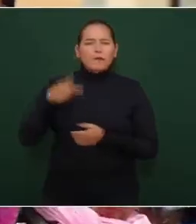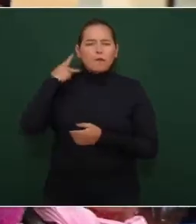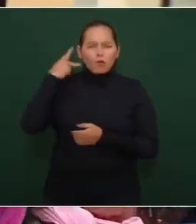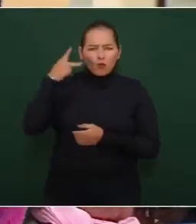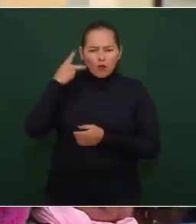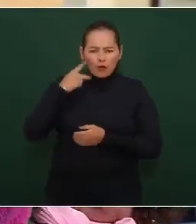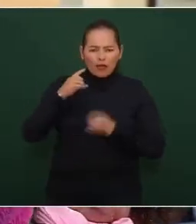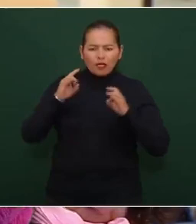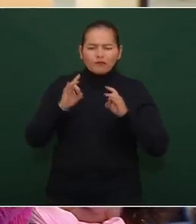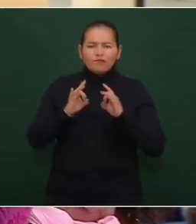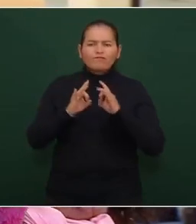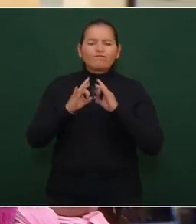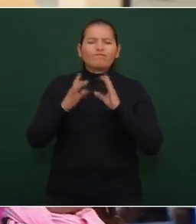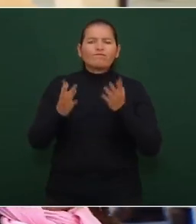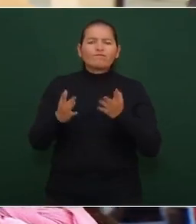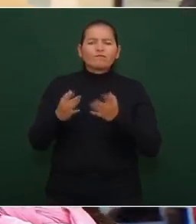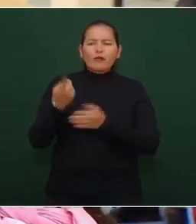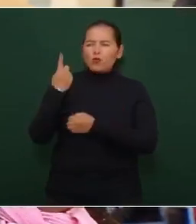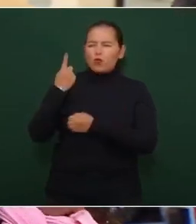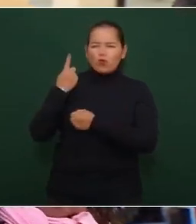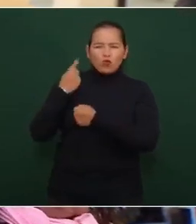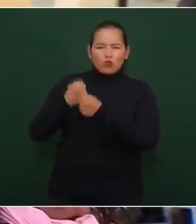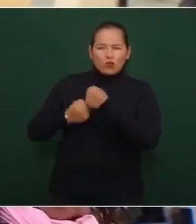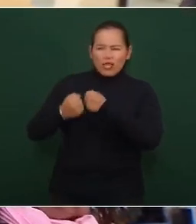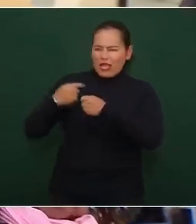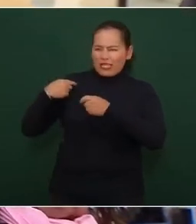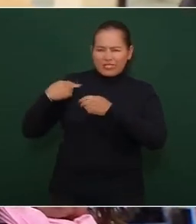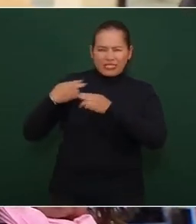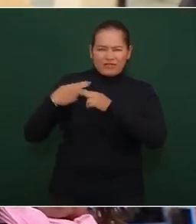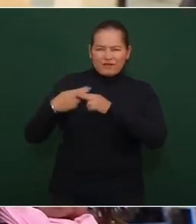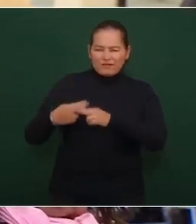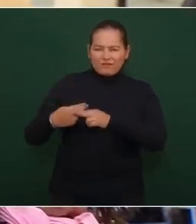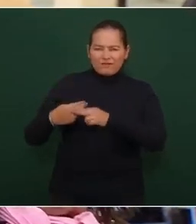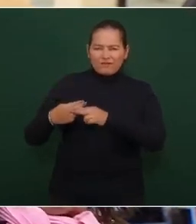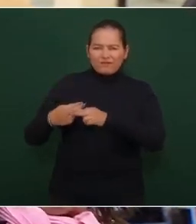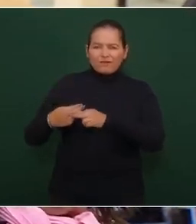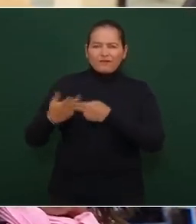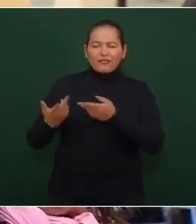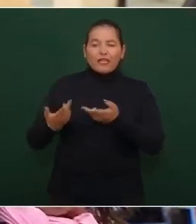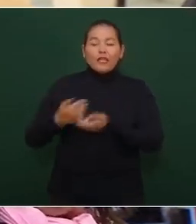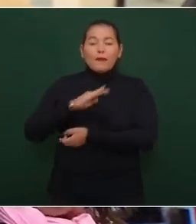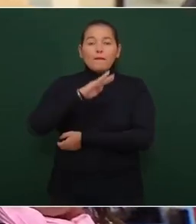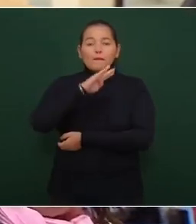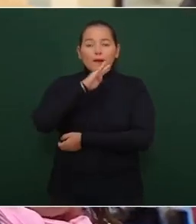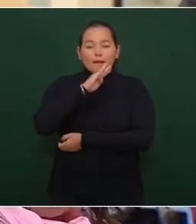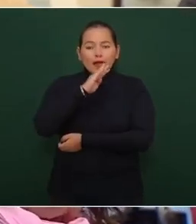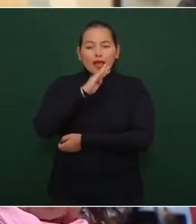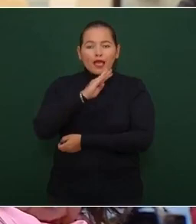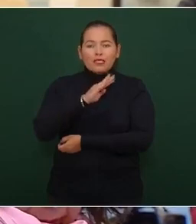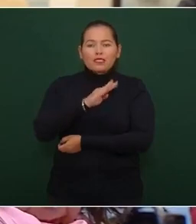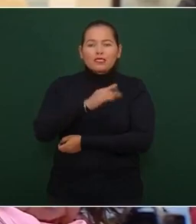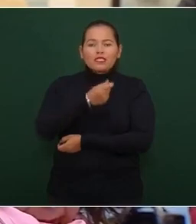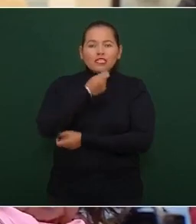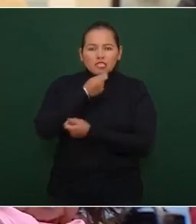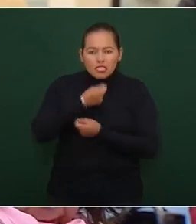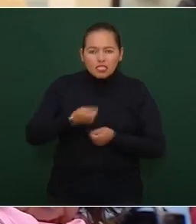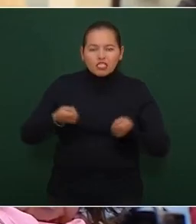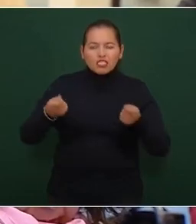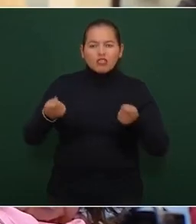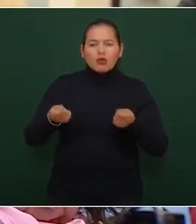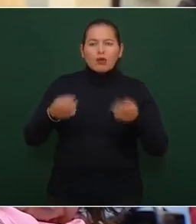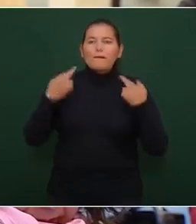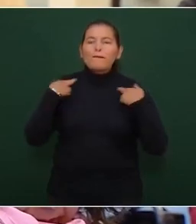pasando una situación hace poco se cumplió un año de un caso de madres niños y profesoras que están luchando